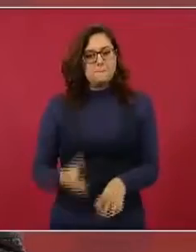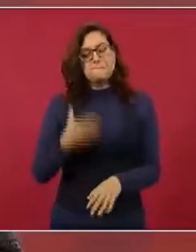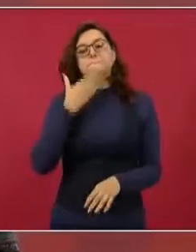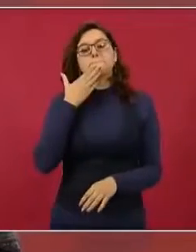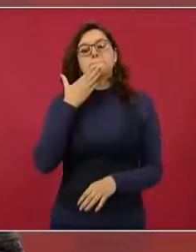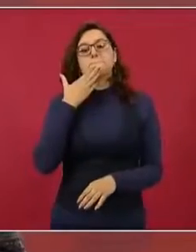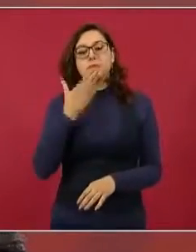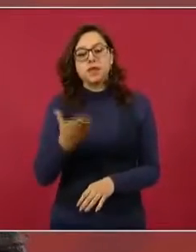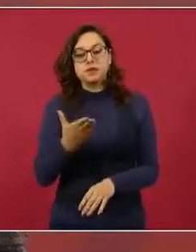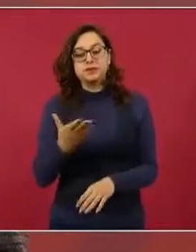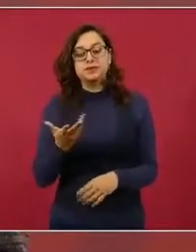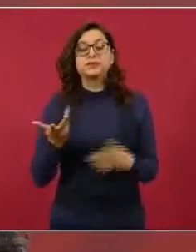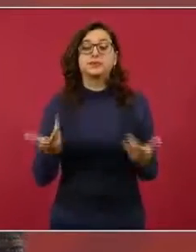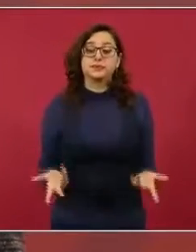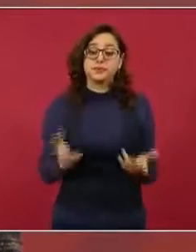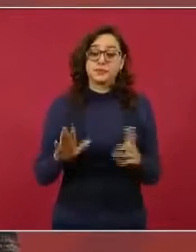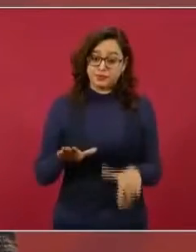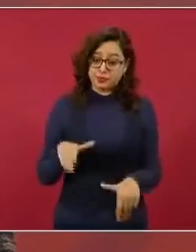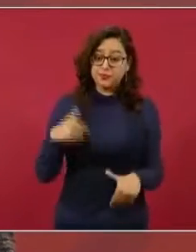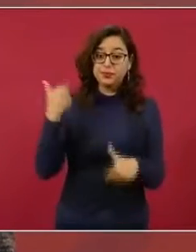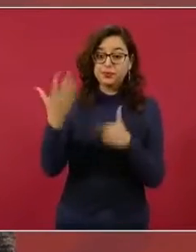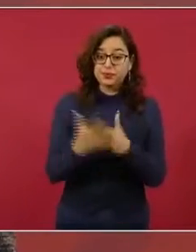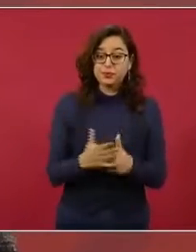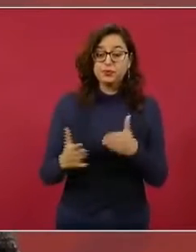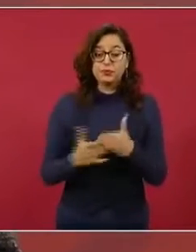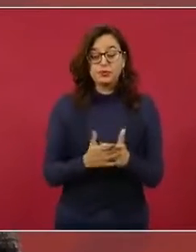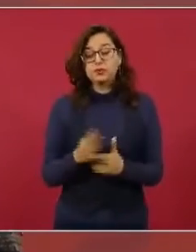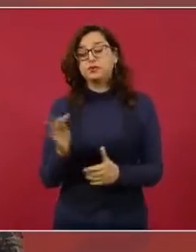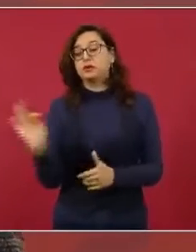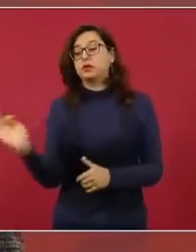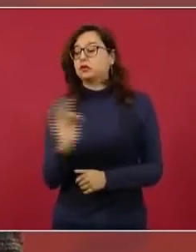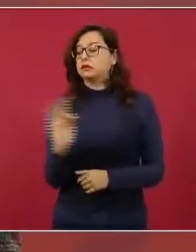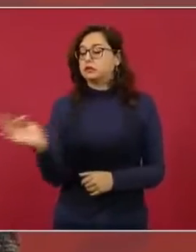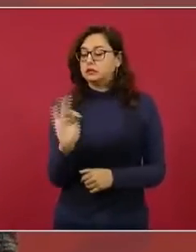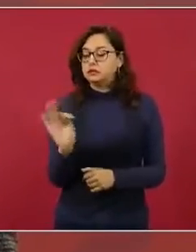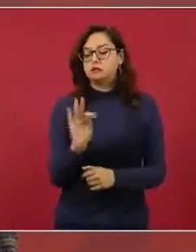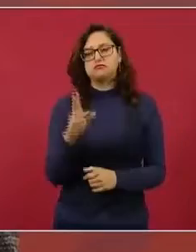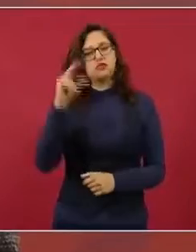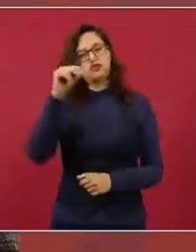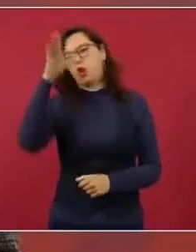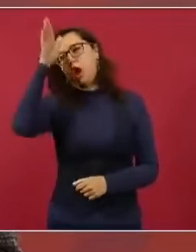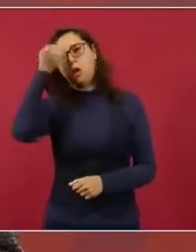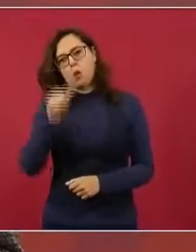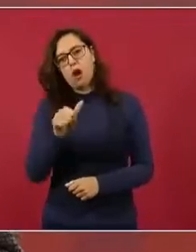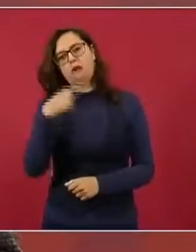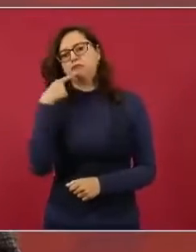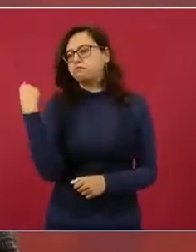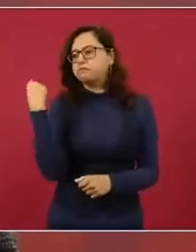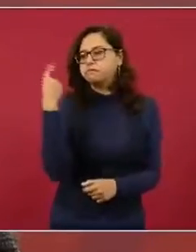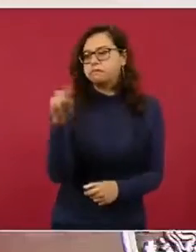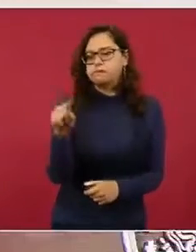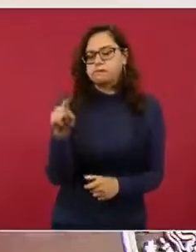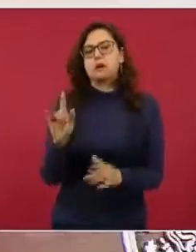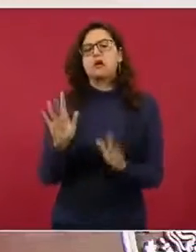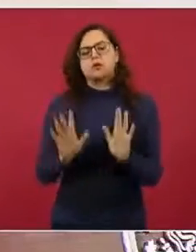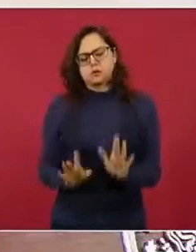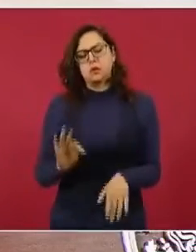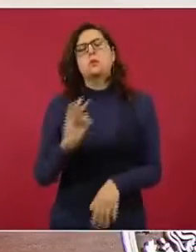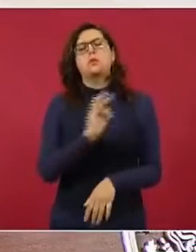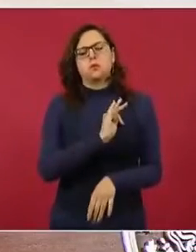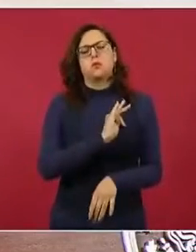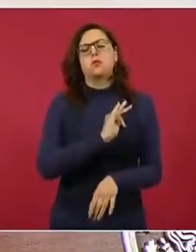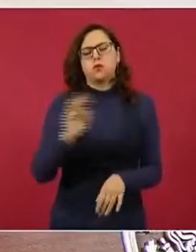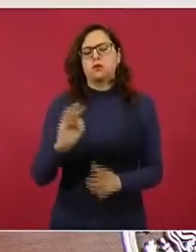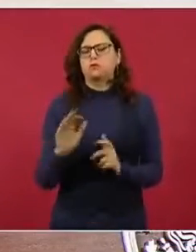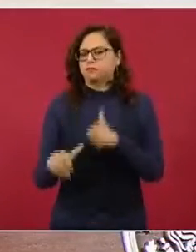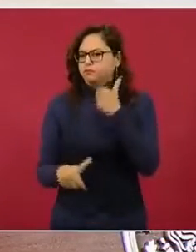impugnaciones que se van a presentar se tienen que